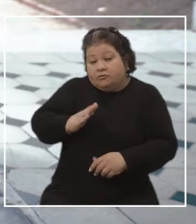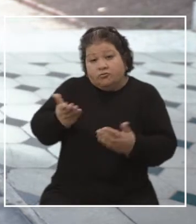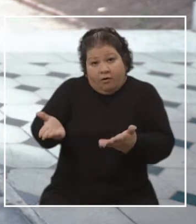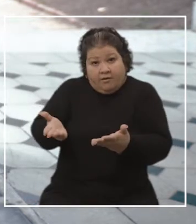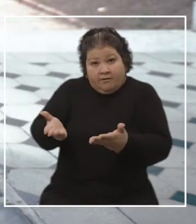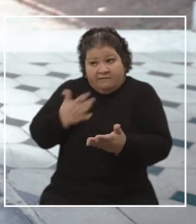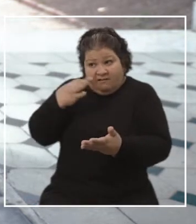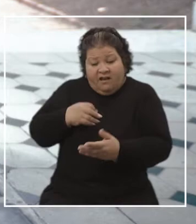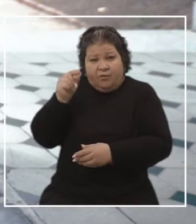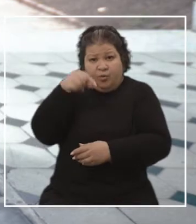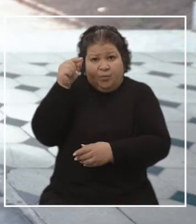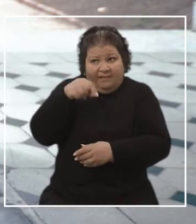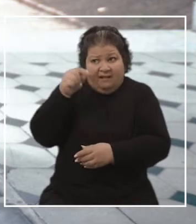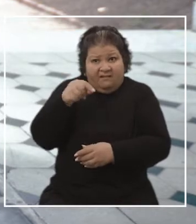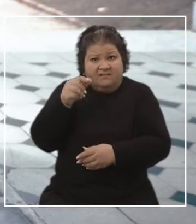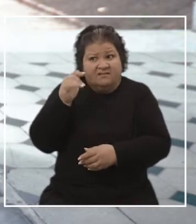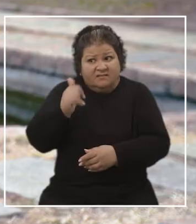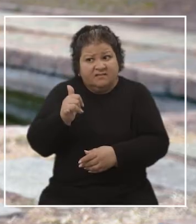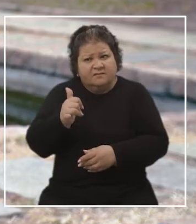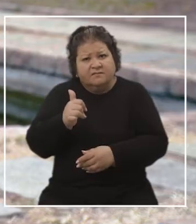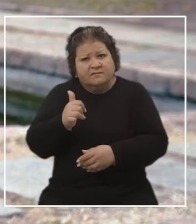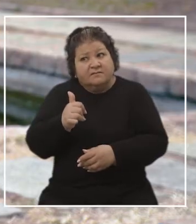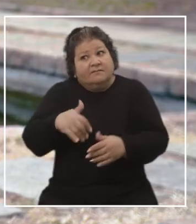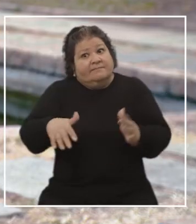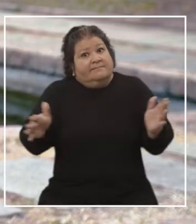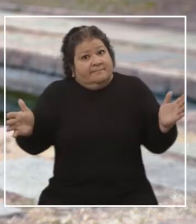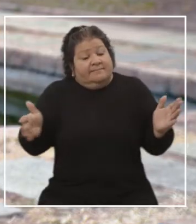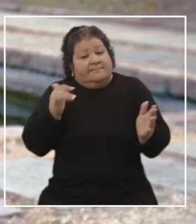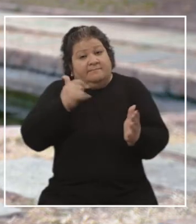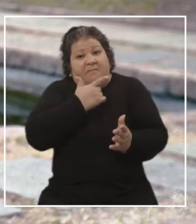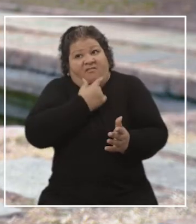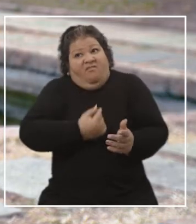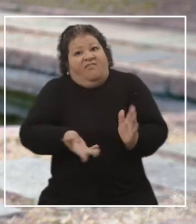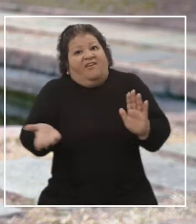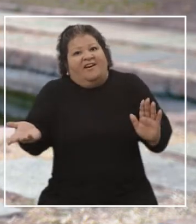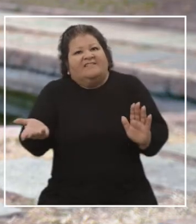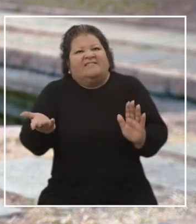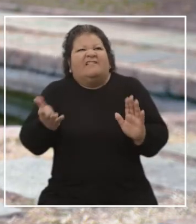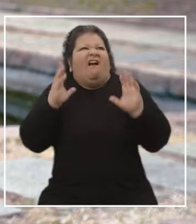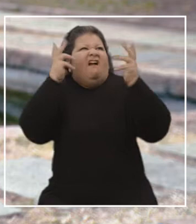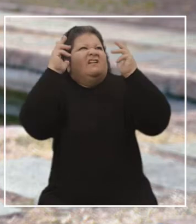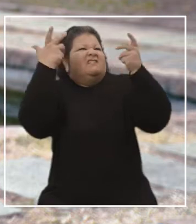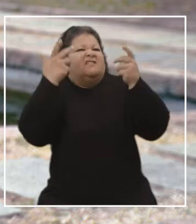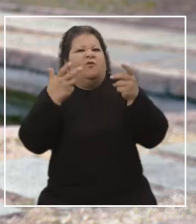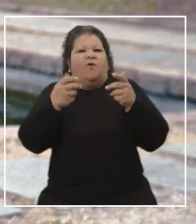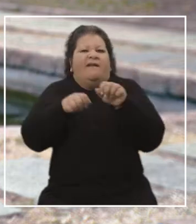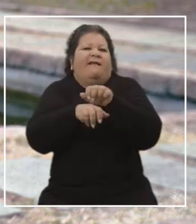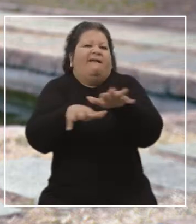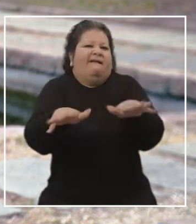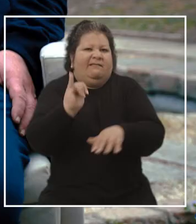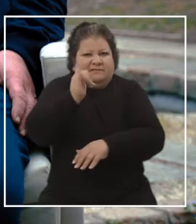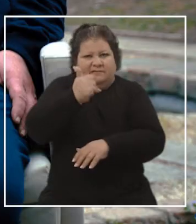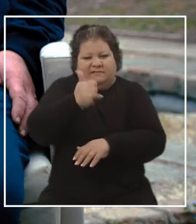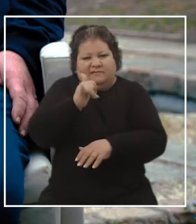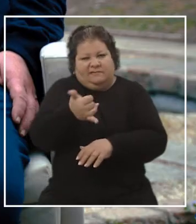sé si es verdad que también pasa eso con el Twitter, ¿no? Sí, más fácil. Es más fácil ser agresivo en las redes que personalmente.